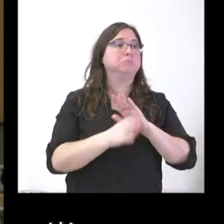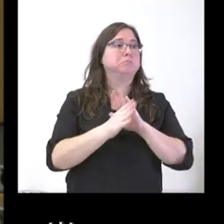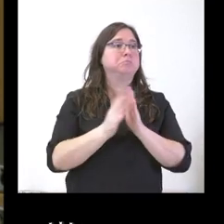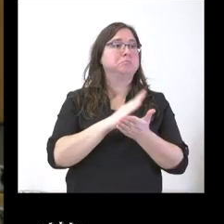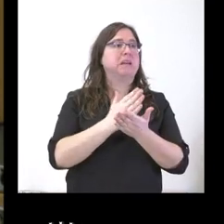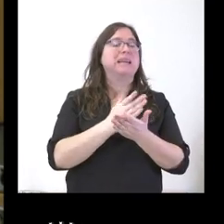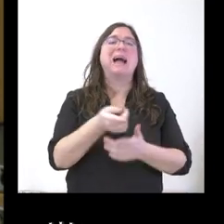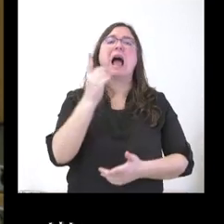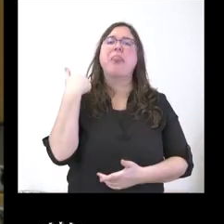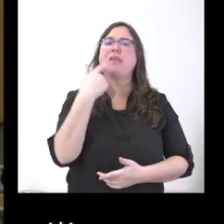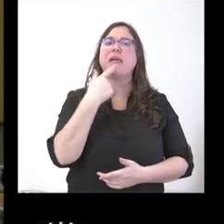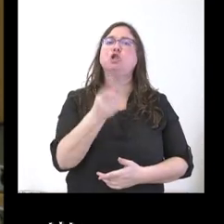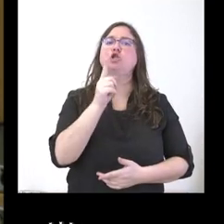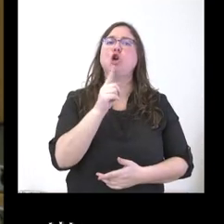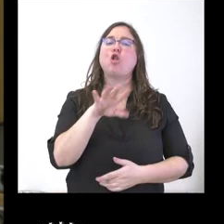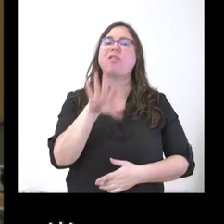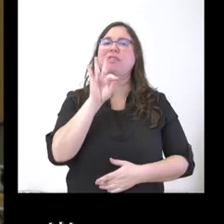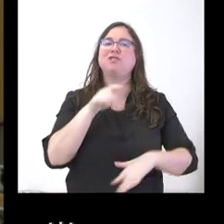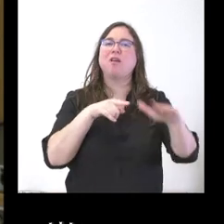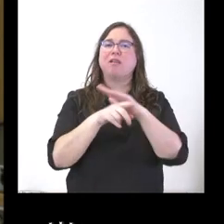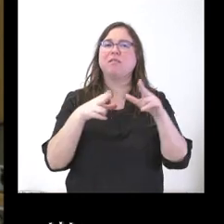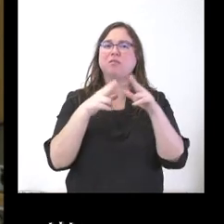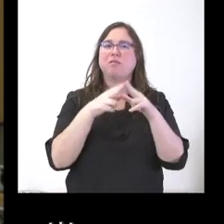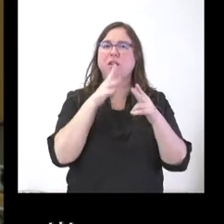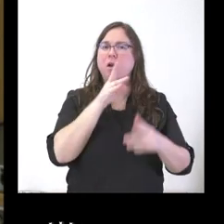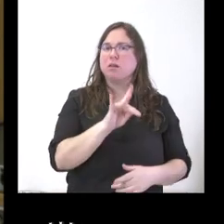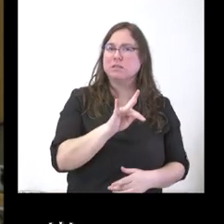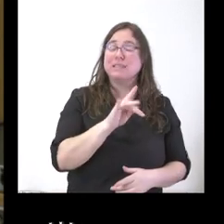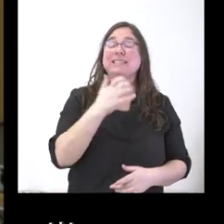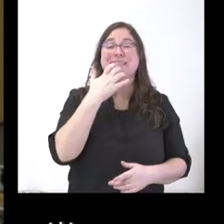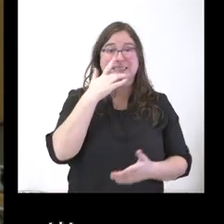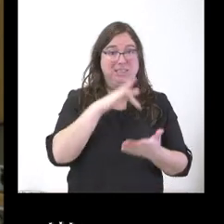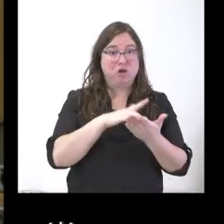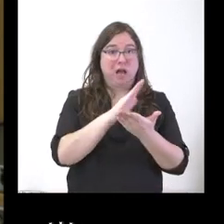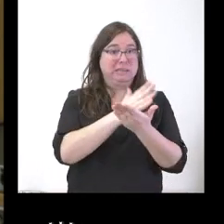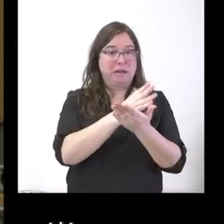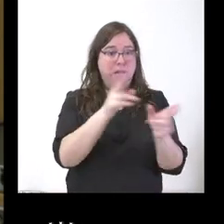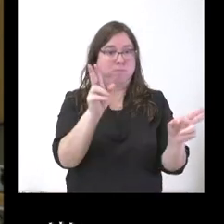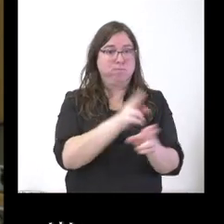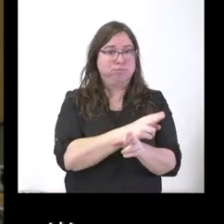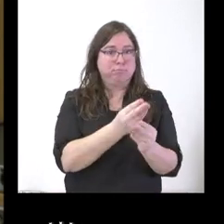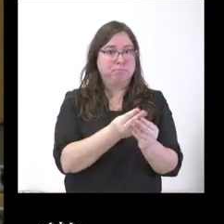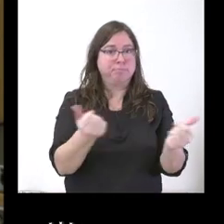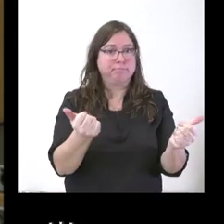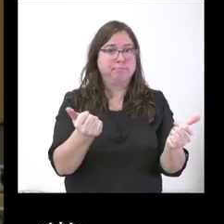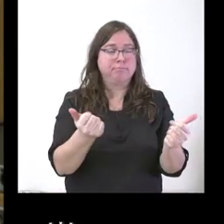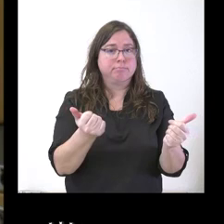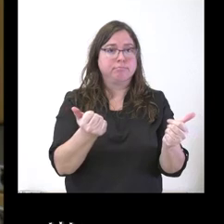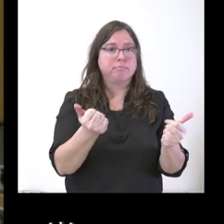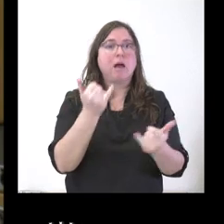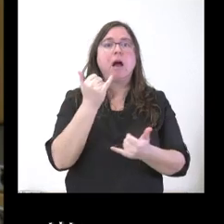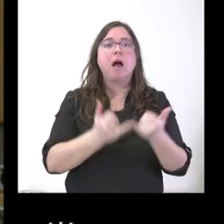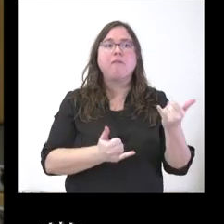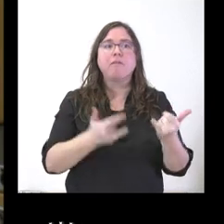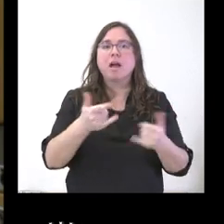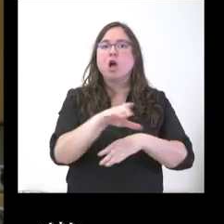decisión exclusiva de los agentes sociales. Y si esa disolución se llega a producir, ¿qué efectivos hay